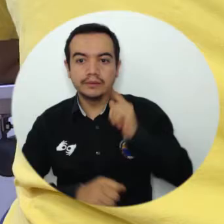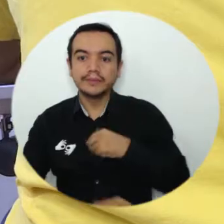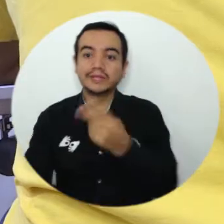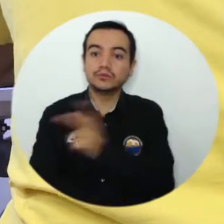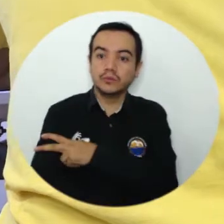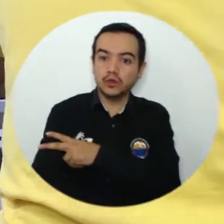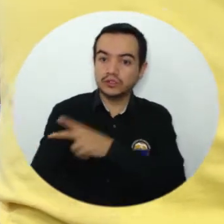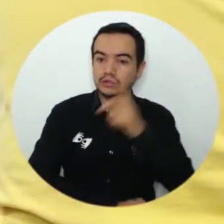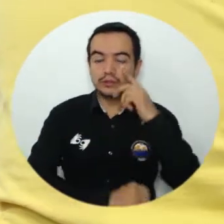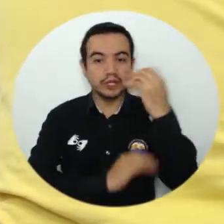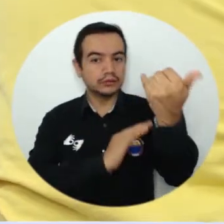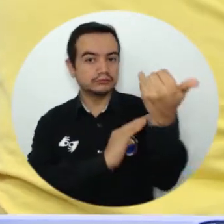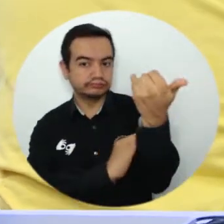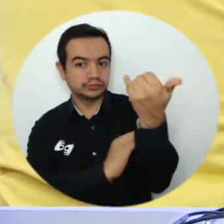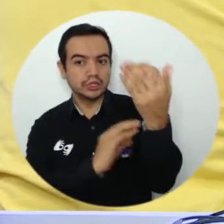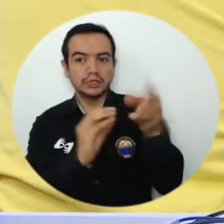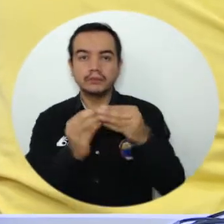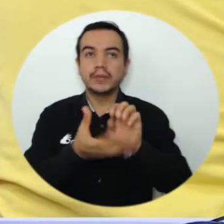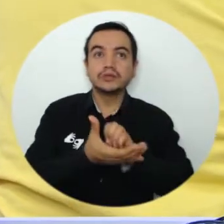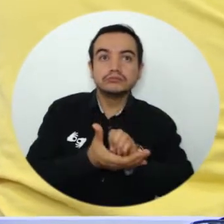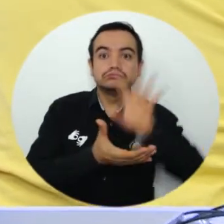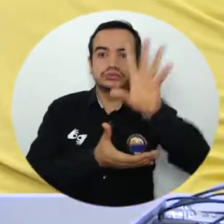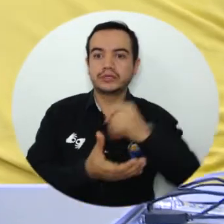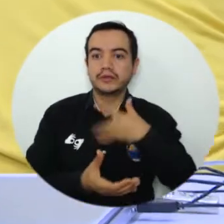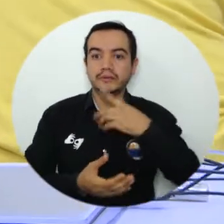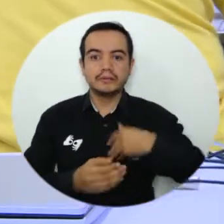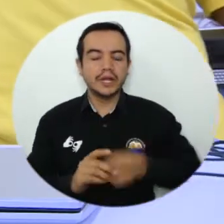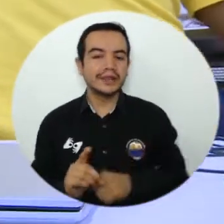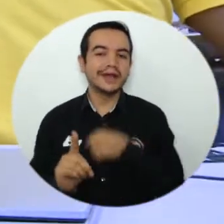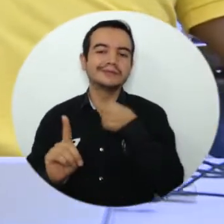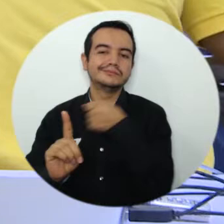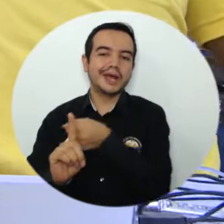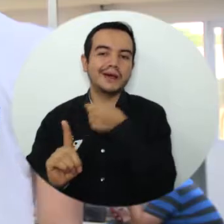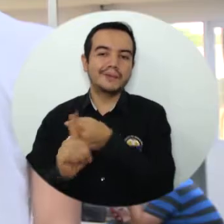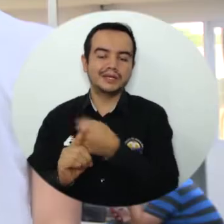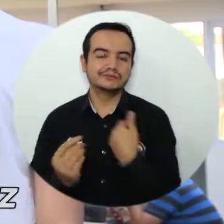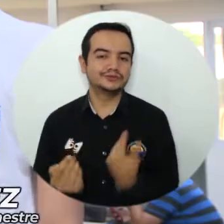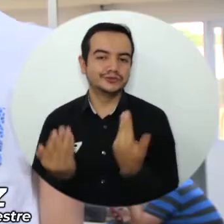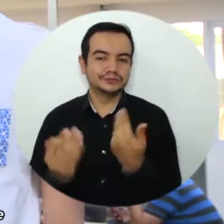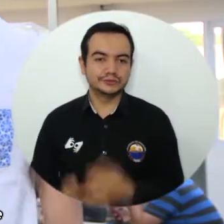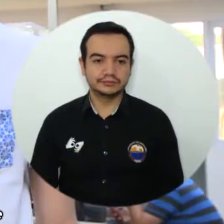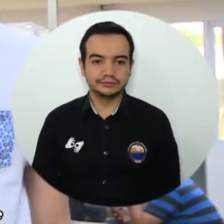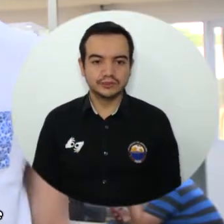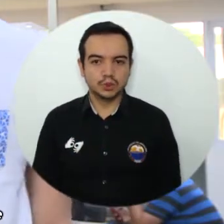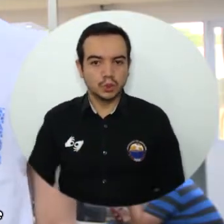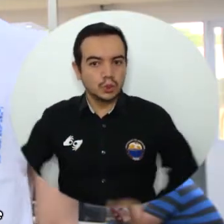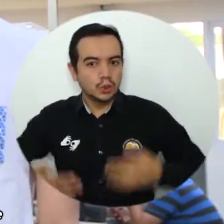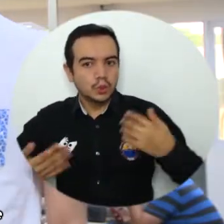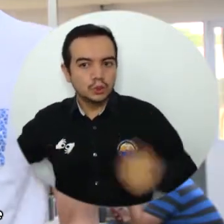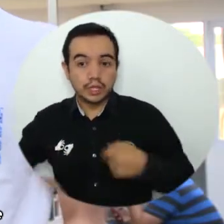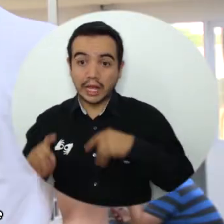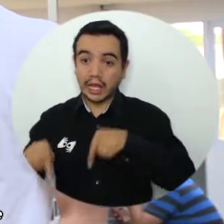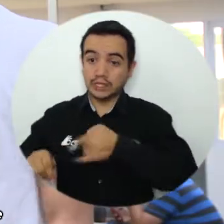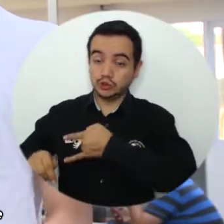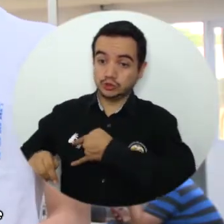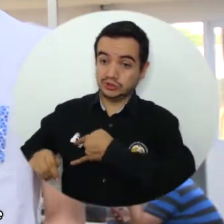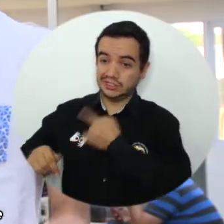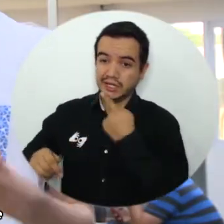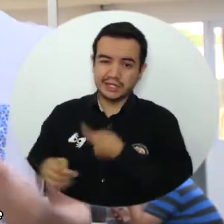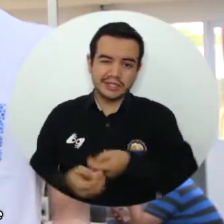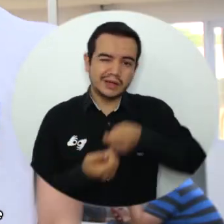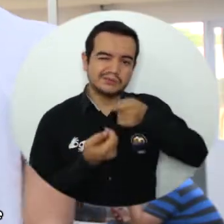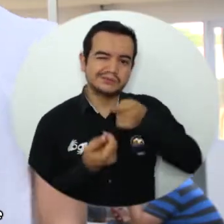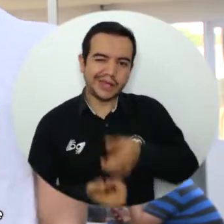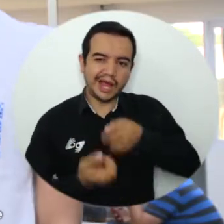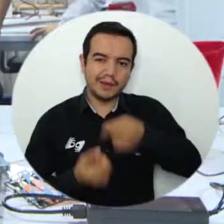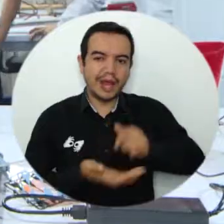monitorías, transmitirlas por el VideoBeam, bueno la verdad es que es una gestión bastante buena. Ha sido de las mejores inversiones que la universidad ha hecho, aquí nos enseñan